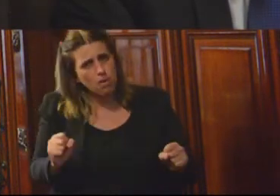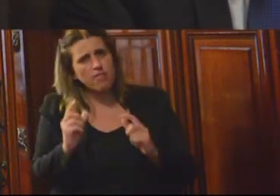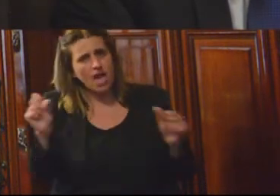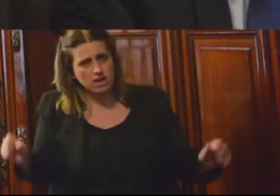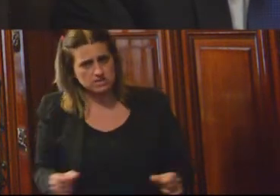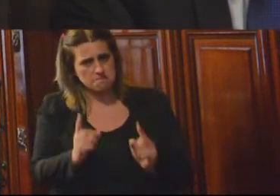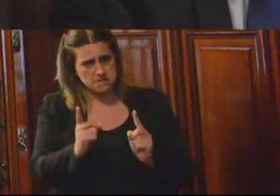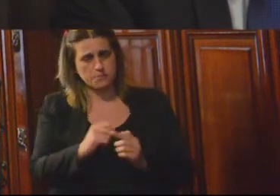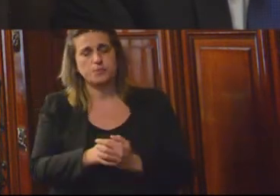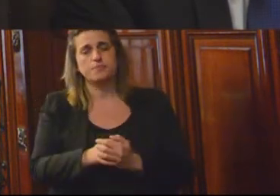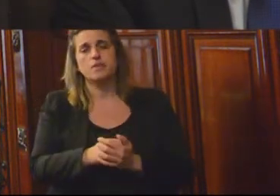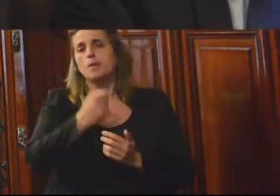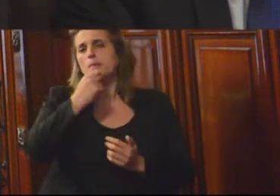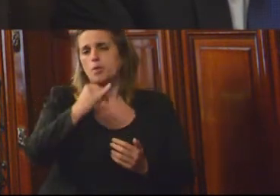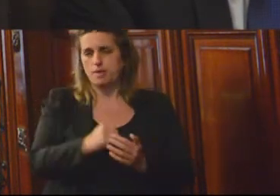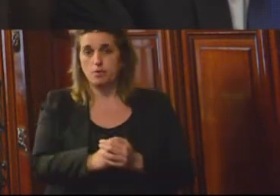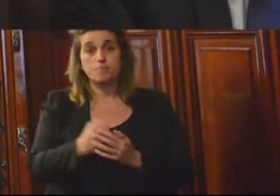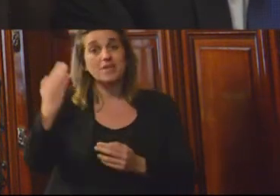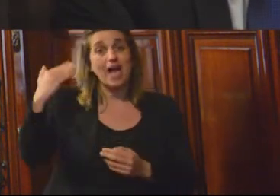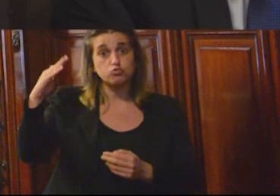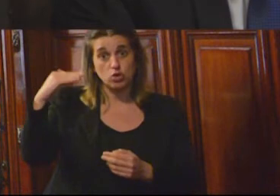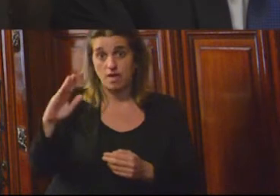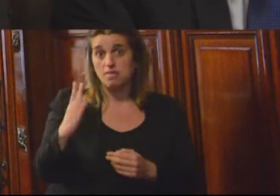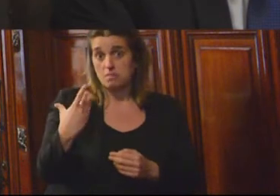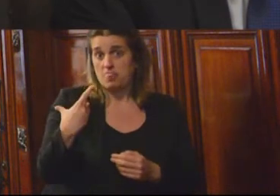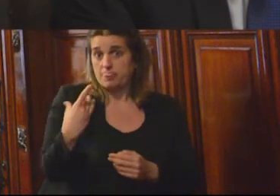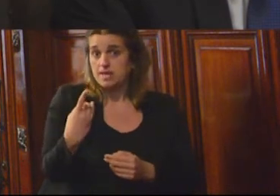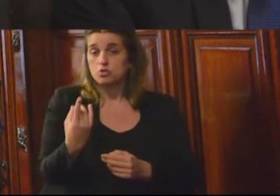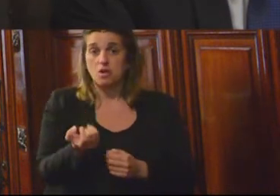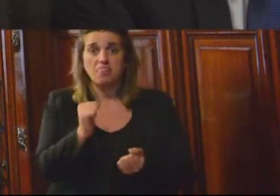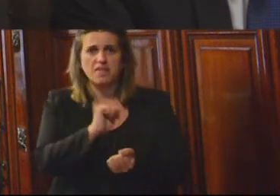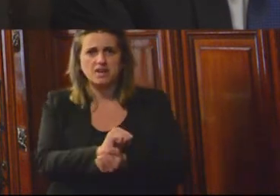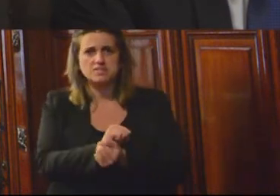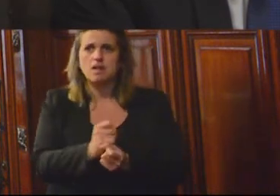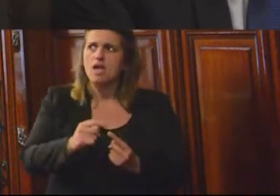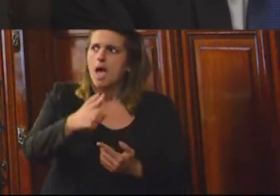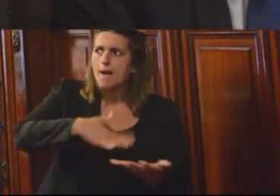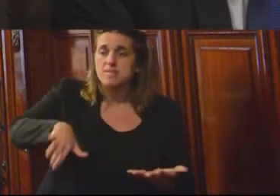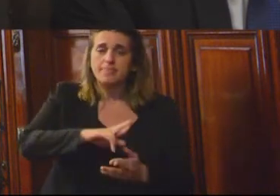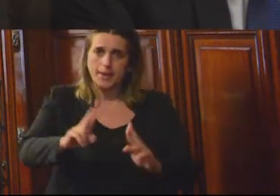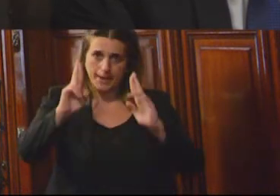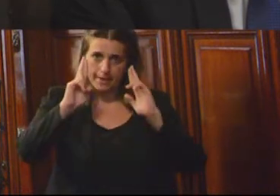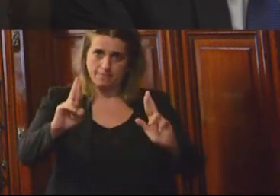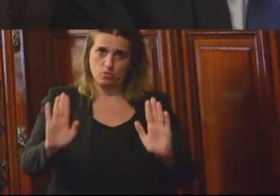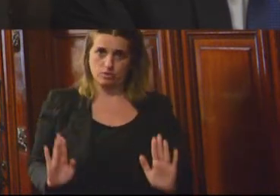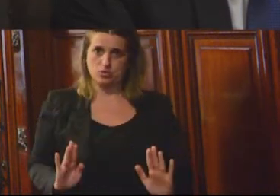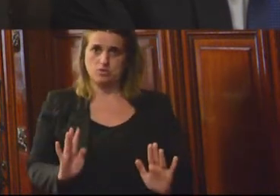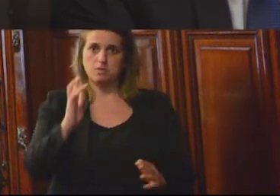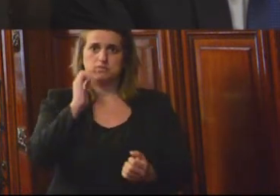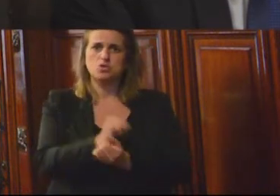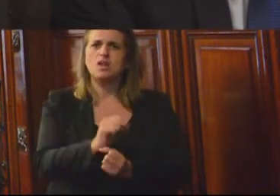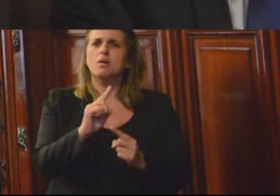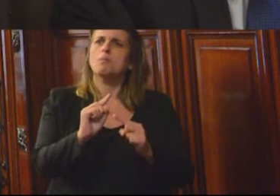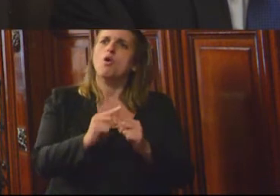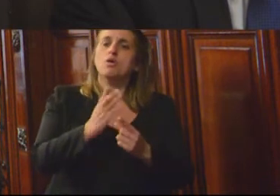quiero extraer algunas ideas, como por ejemplo, las autoridades penitenciarias en Lurigancho han creado un ambiente que es respetuoso y seguro para prisioneros con pocas restricciones de los